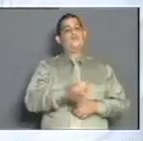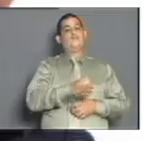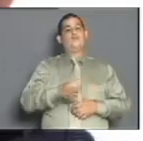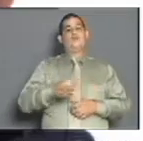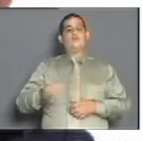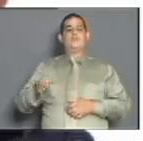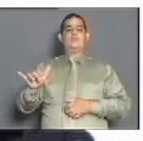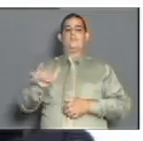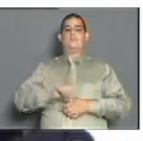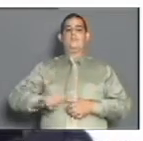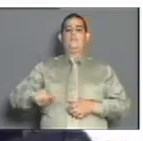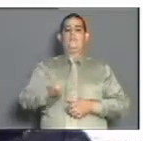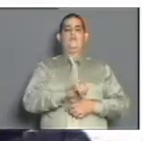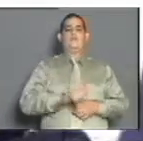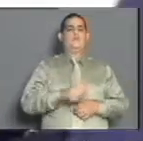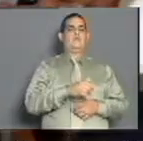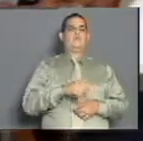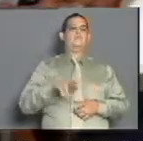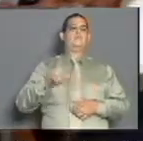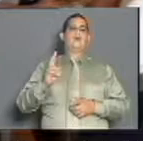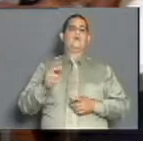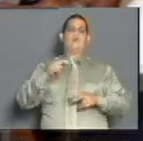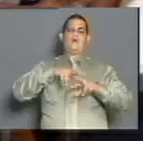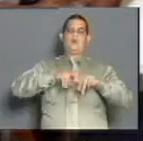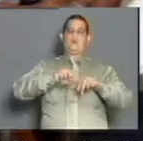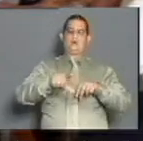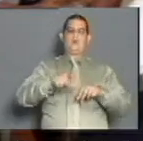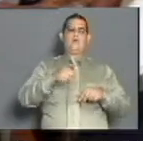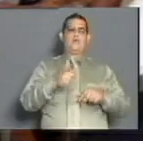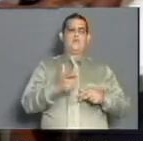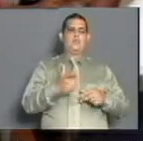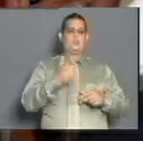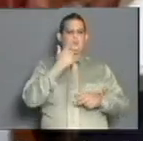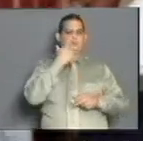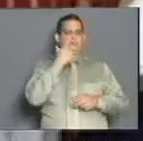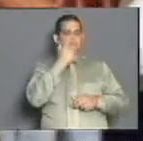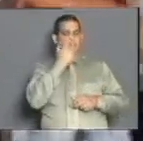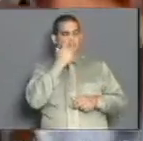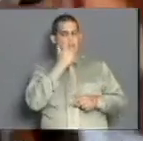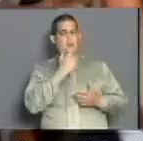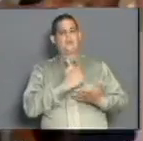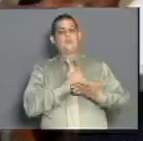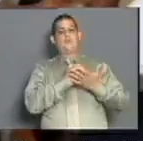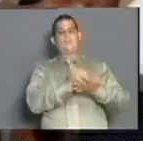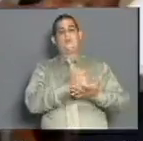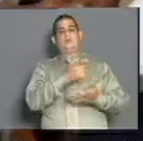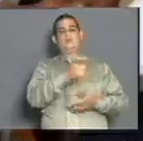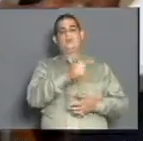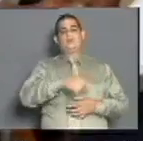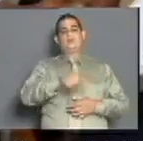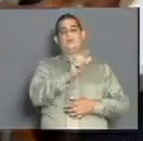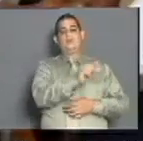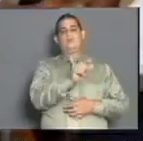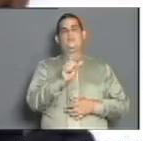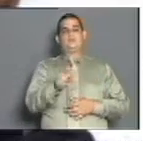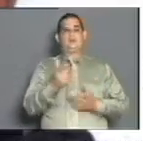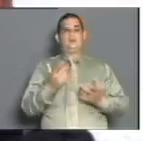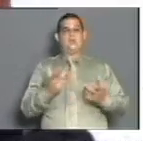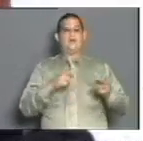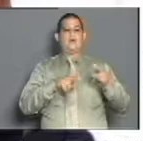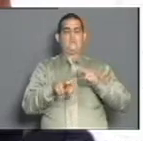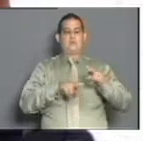similar fue practicado en el resto de los territorios orguineros, apuntalando la preparación y calificación del personal en las unidades